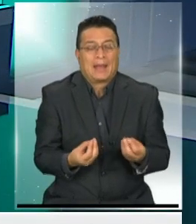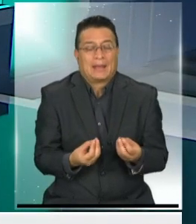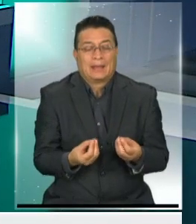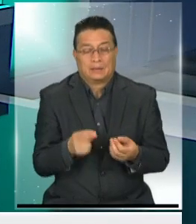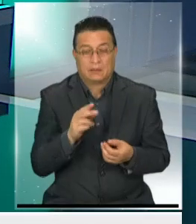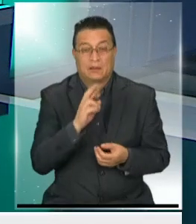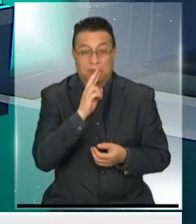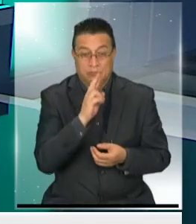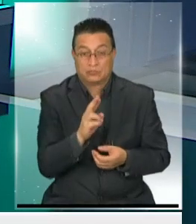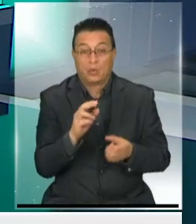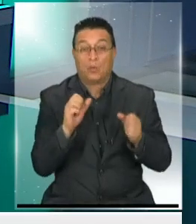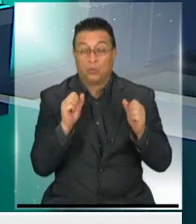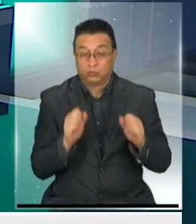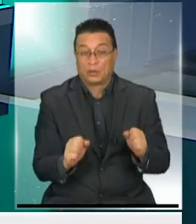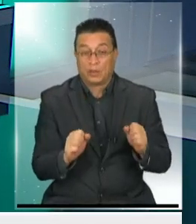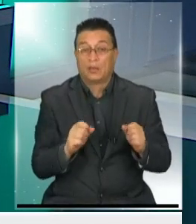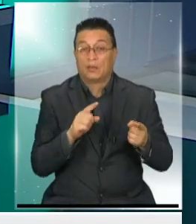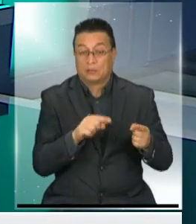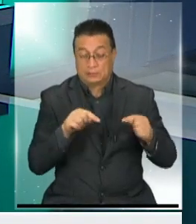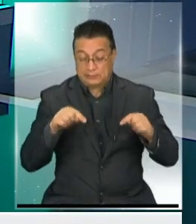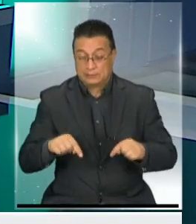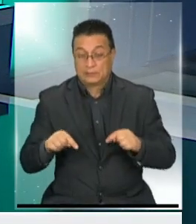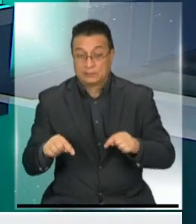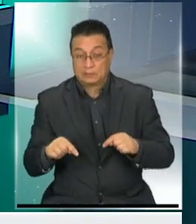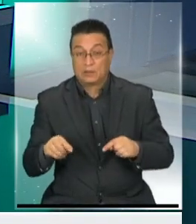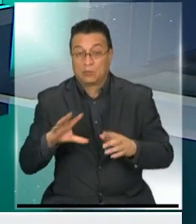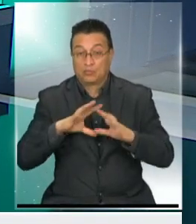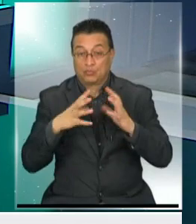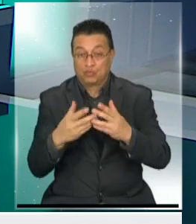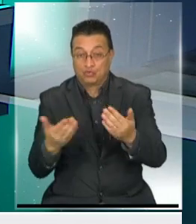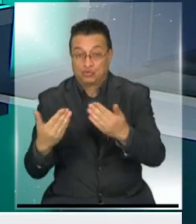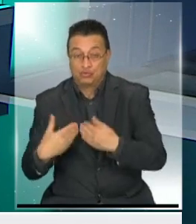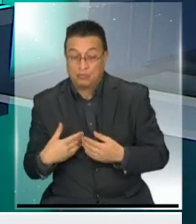respuesta es que esto podría tener también una bajada acá, en nuestro planeta.